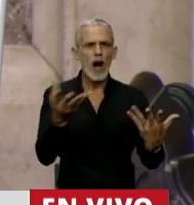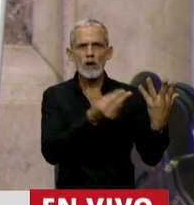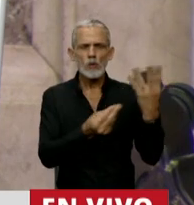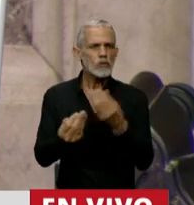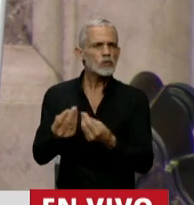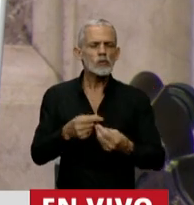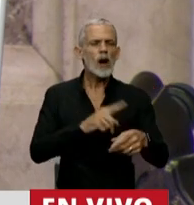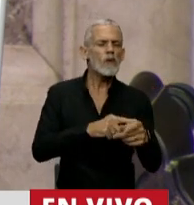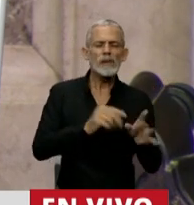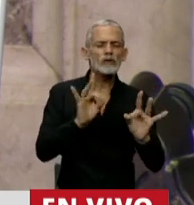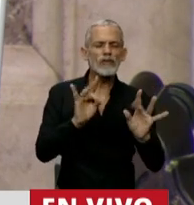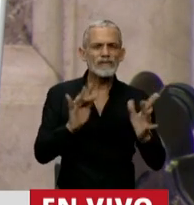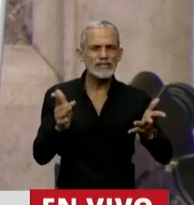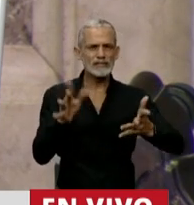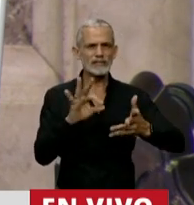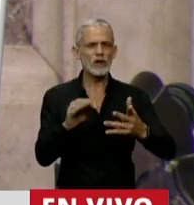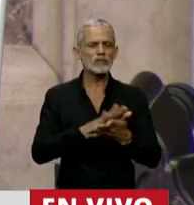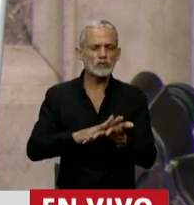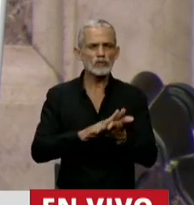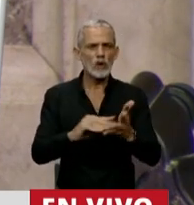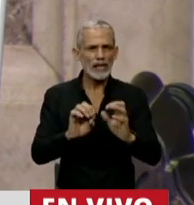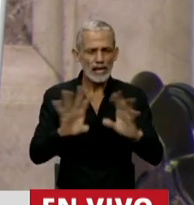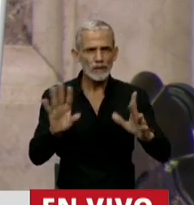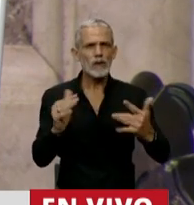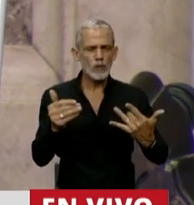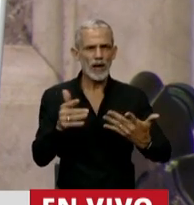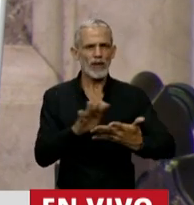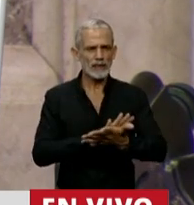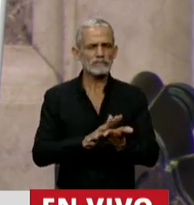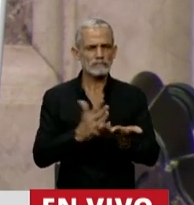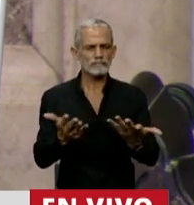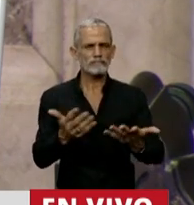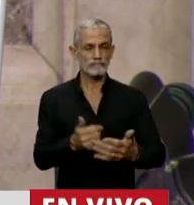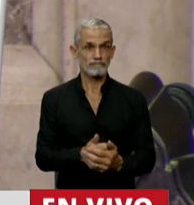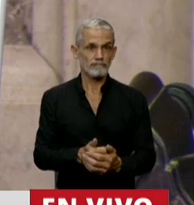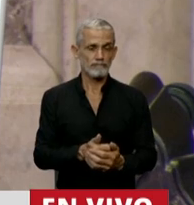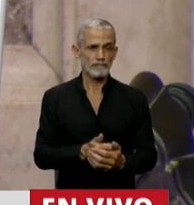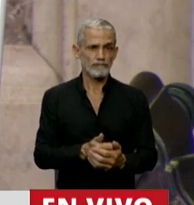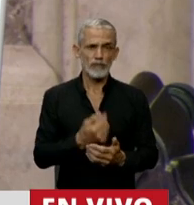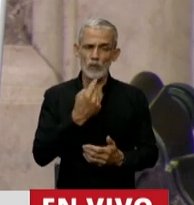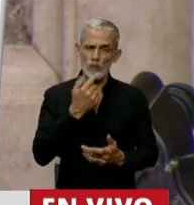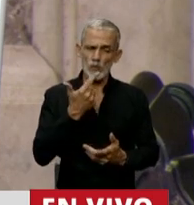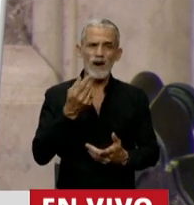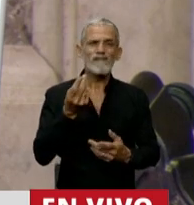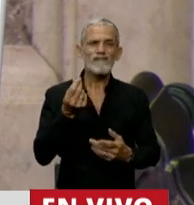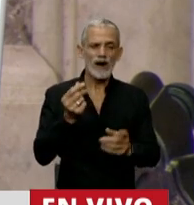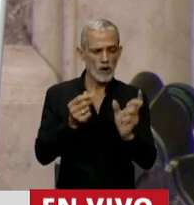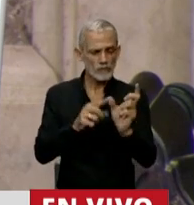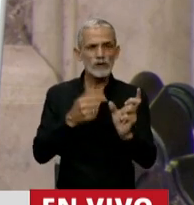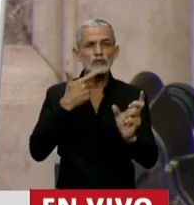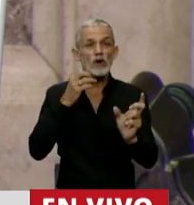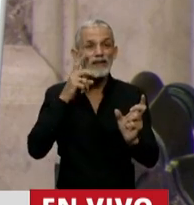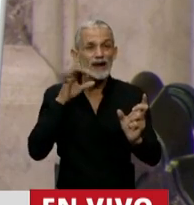momentos difíciles, situaciones terribles. Nadie duda que este valor debe